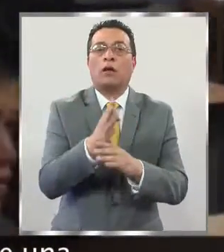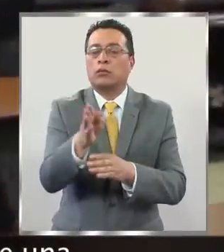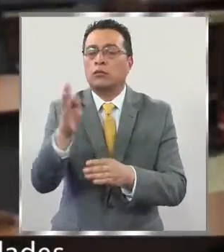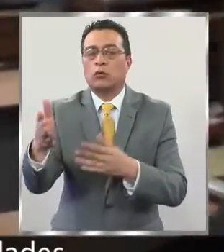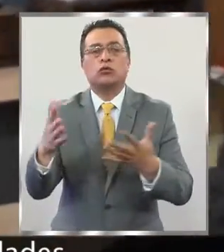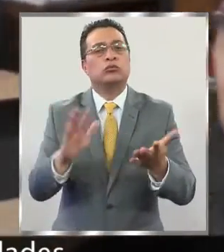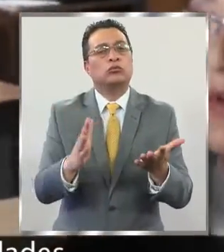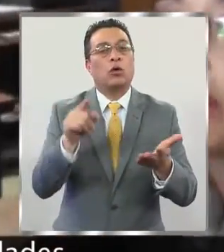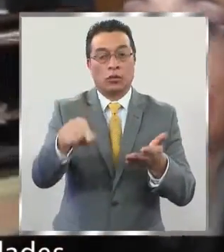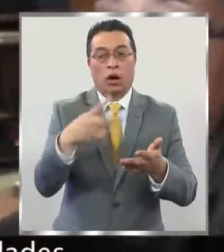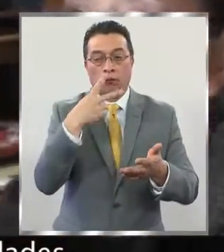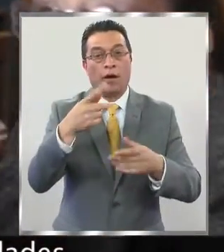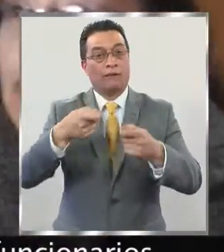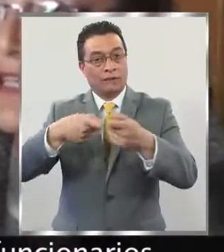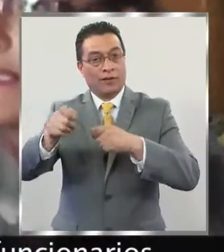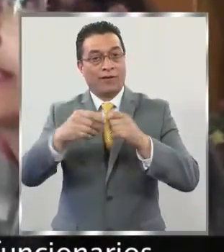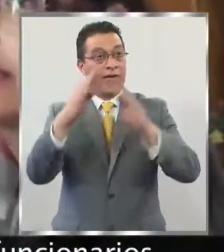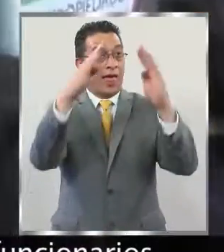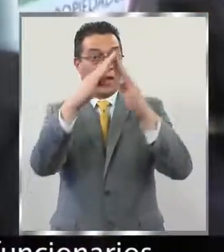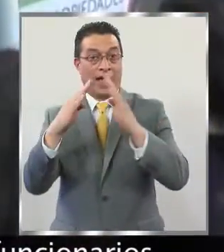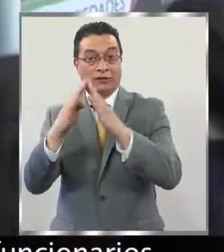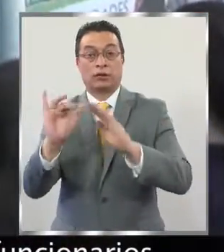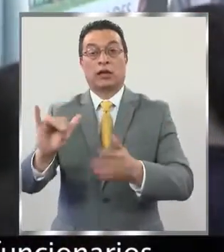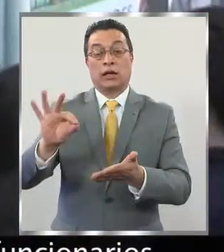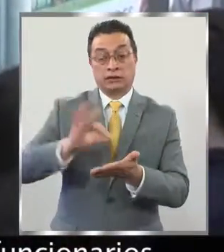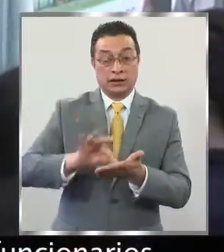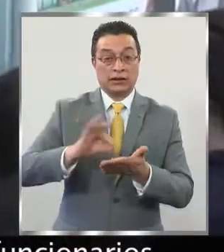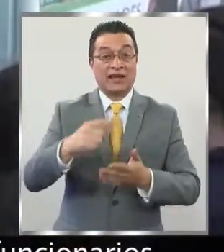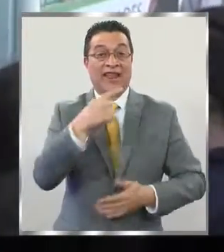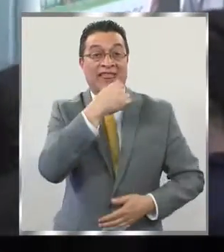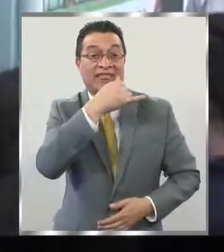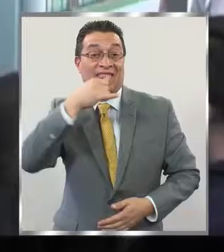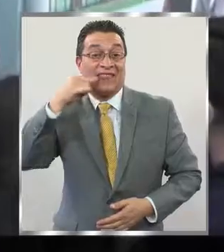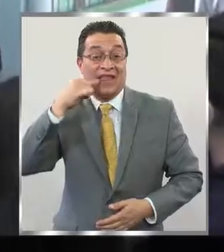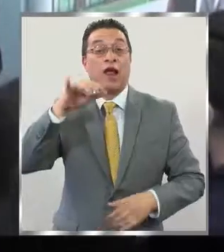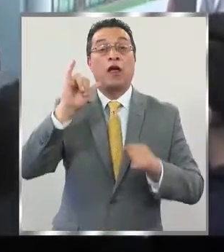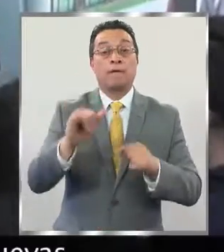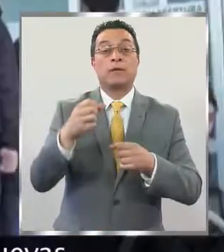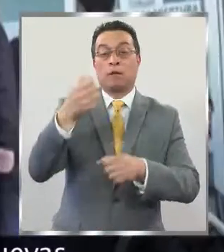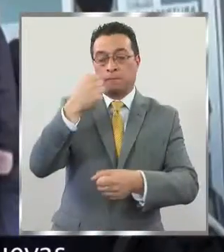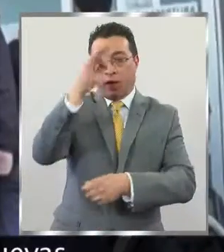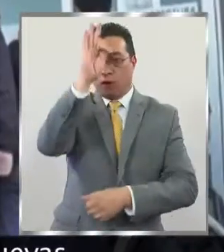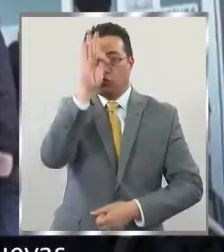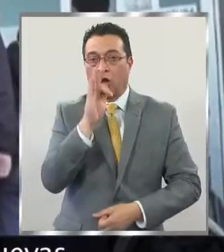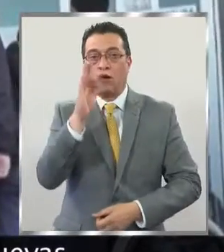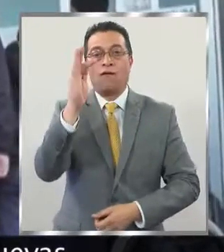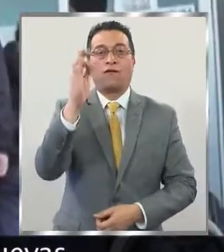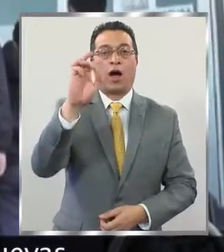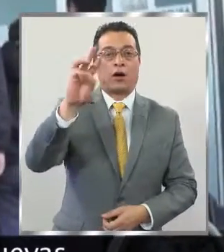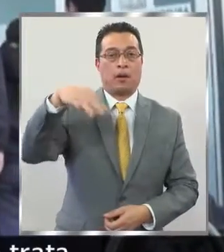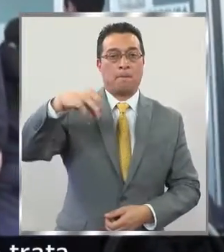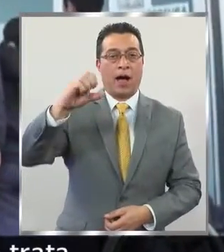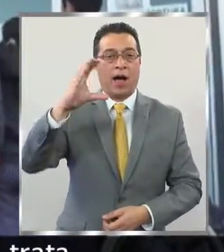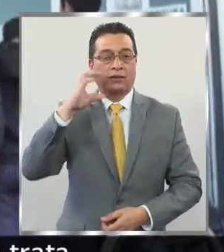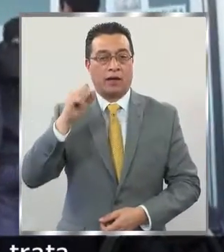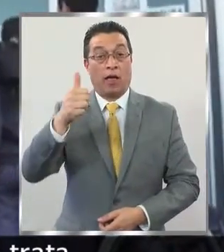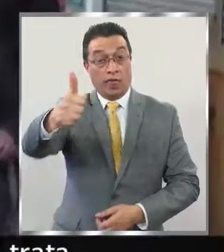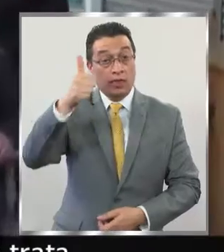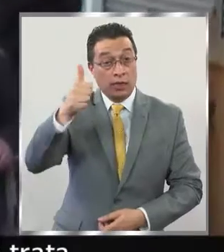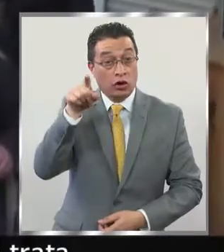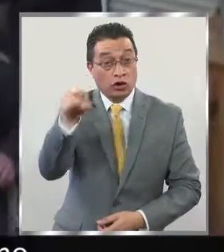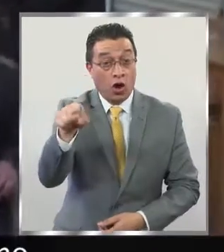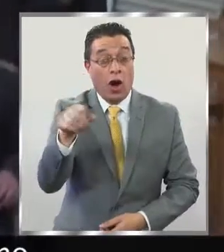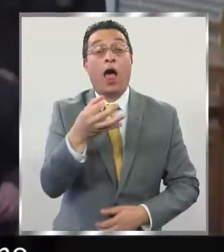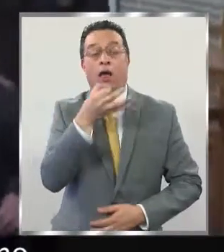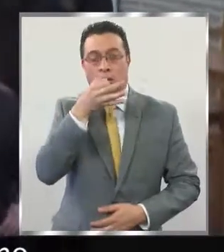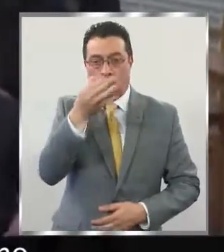Conocieron la labor de una corredora de propiedades, una secretaria dental y los funcionarios de una farmacia. La directora Ingrid Cuevas nos cuenta